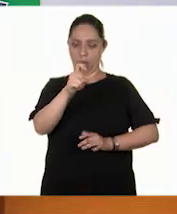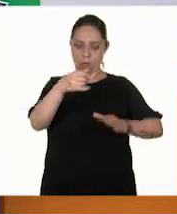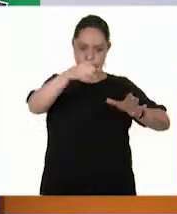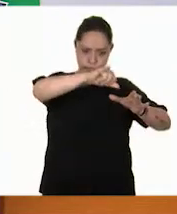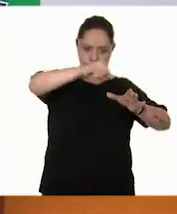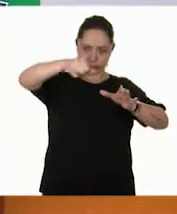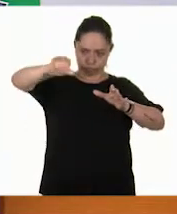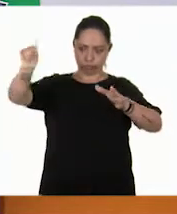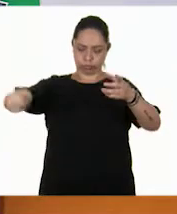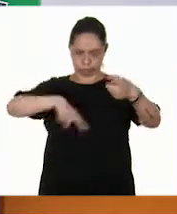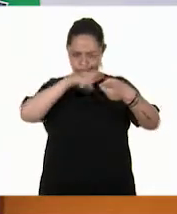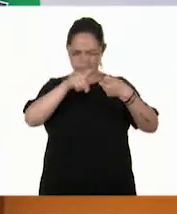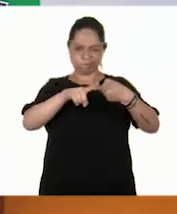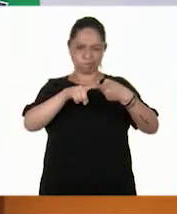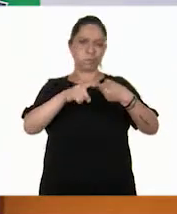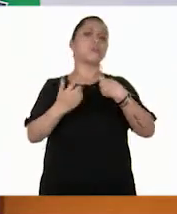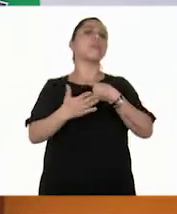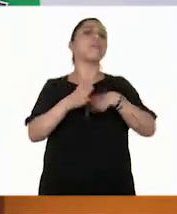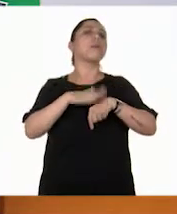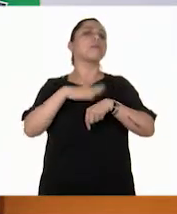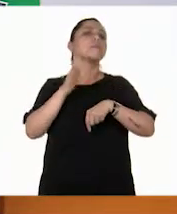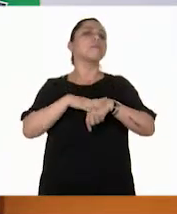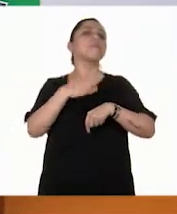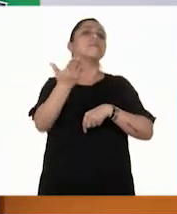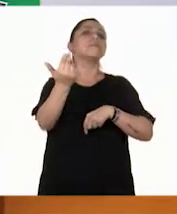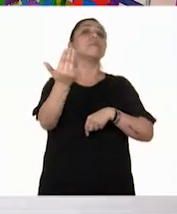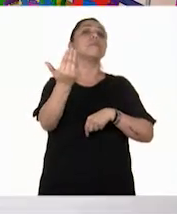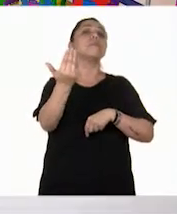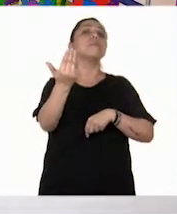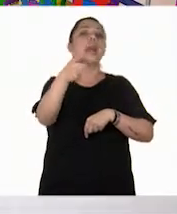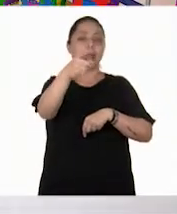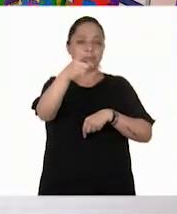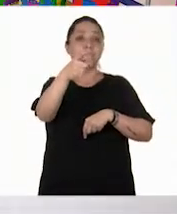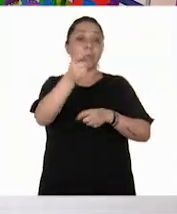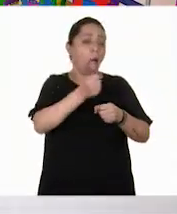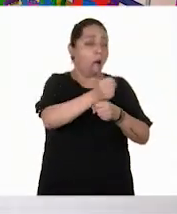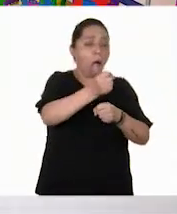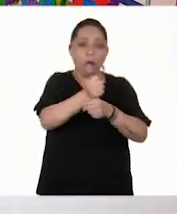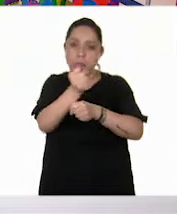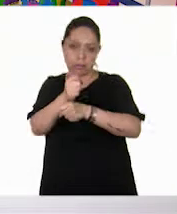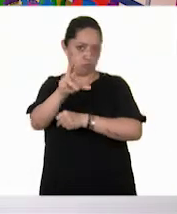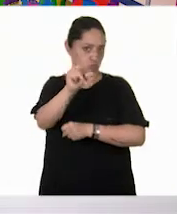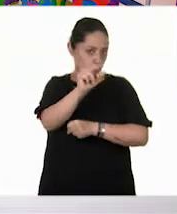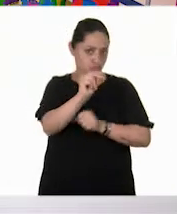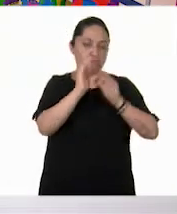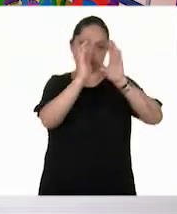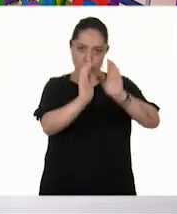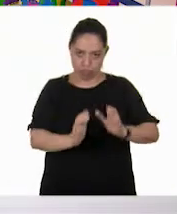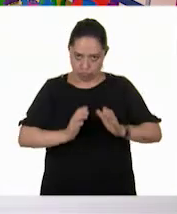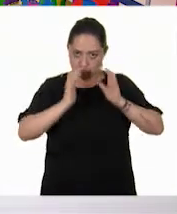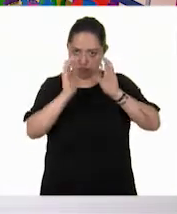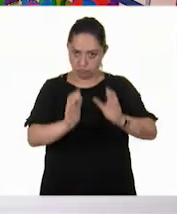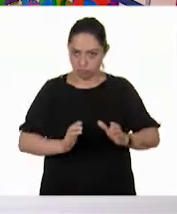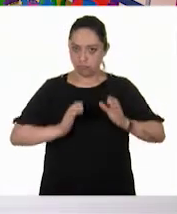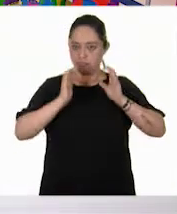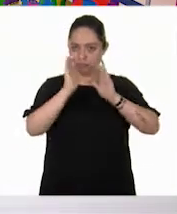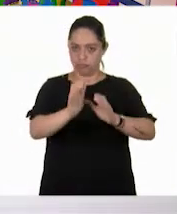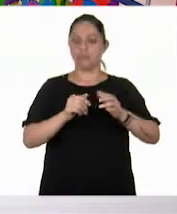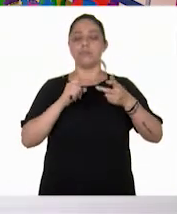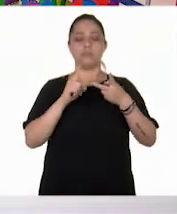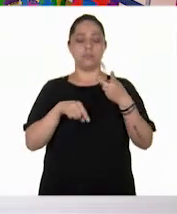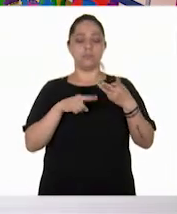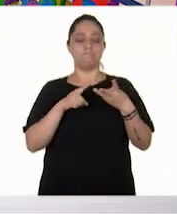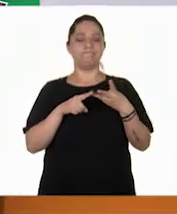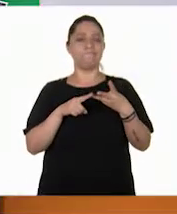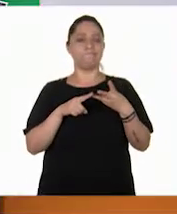Sí. Muy bien. ¿Qué más? Ah, sí. No maltratarlas. Claro, cuidarlas. Sí, tienen toda la razón. ¿Y